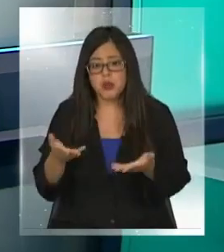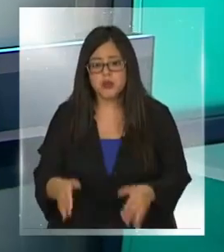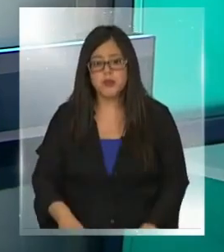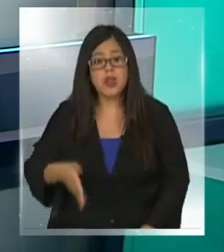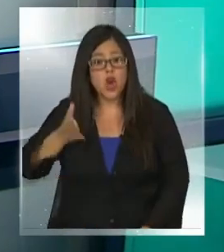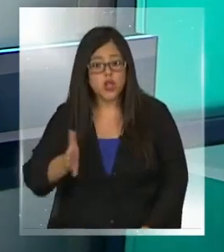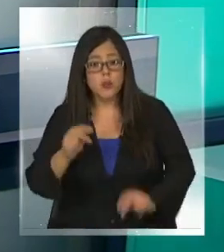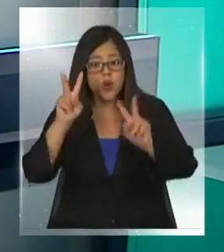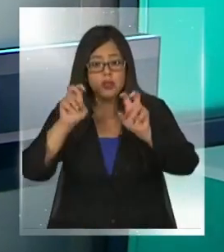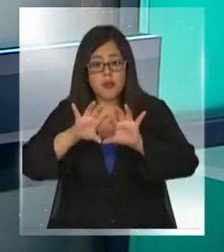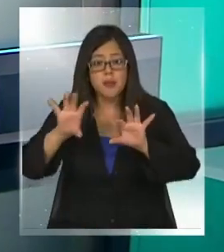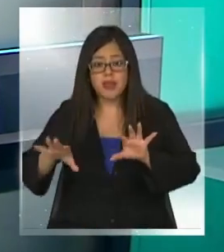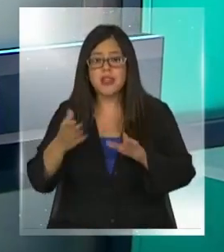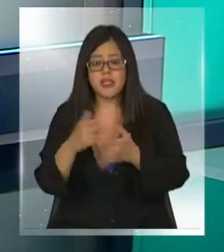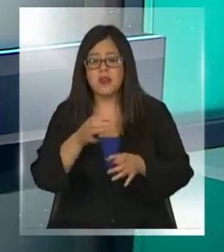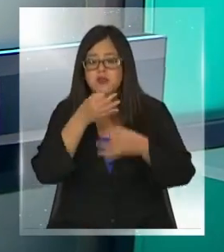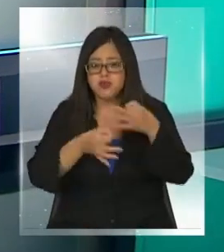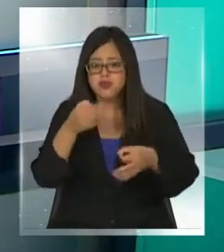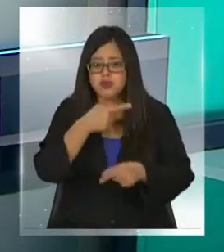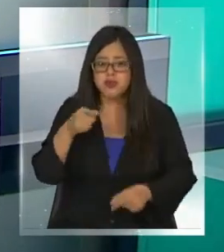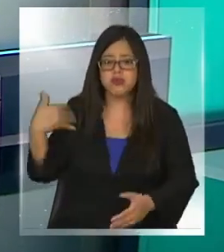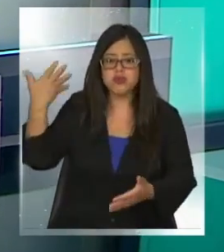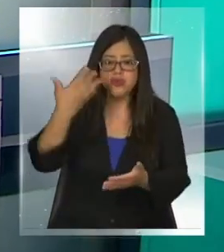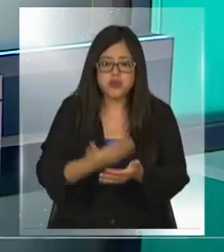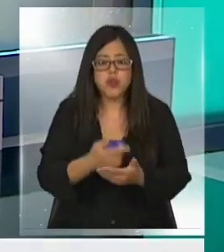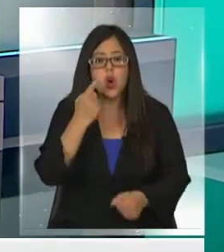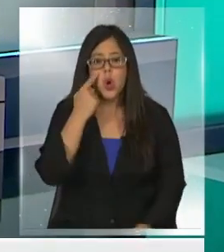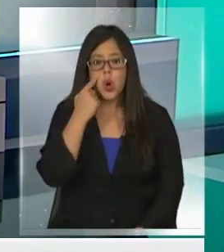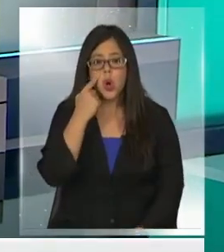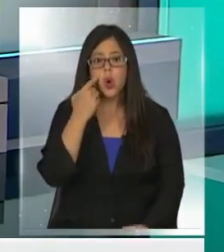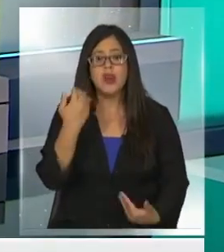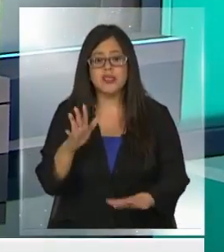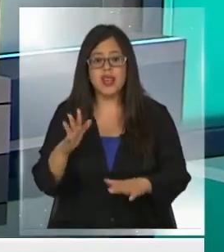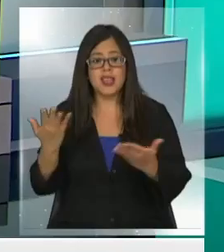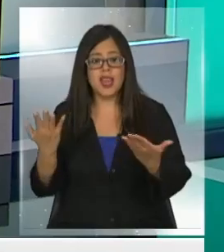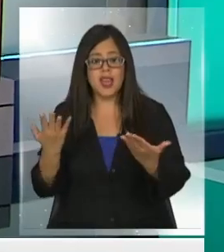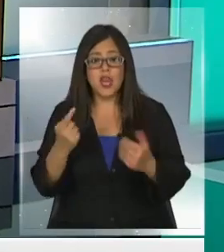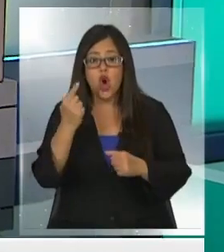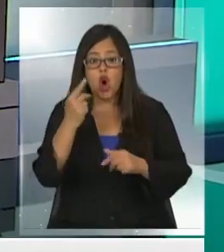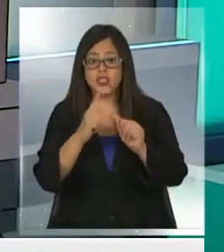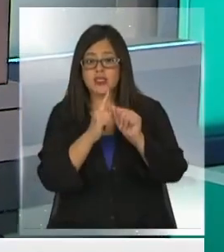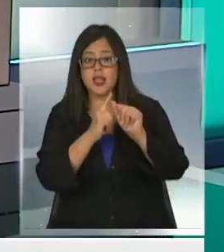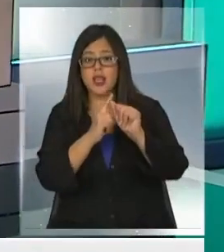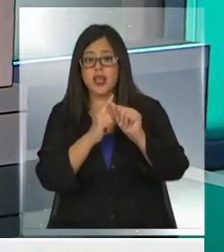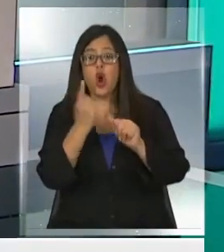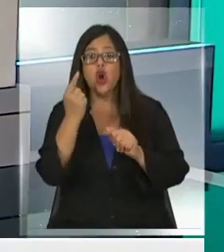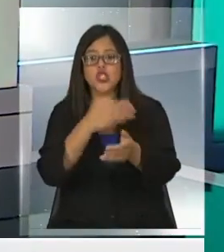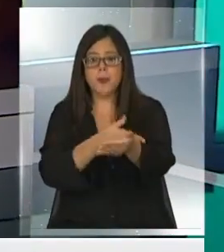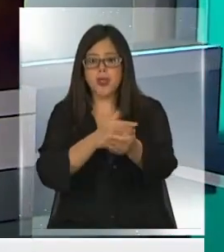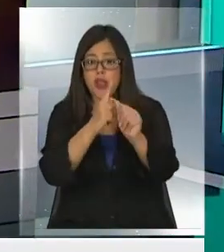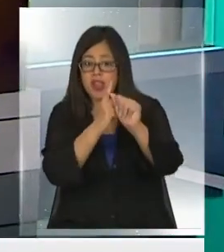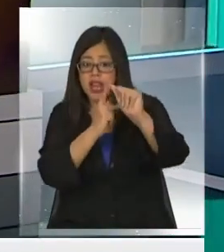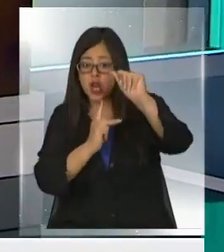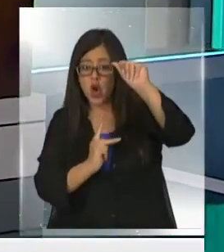Seguimos avanzando y esto se lo hemos contado durante las últimas semanas y tiene que ver con que ya va en camino a 11 kilómetros, a 11 millones de